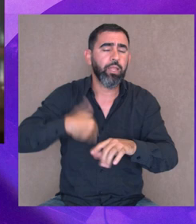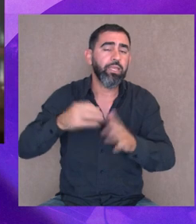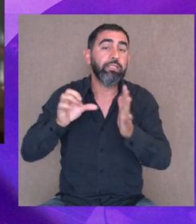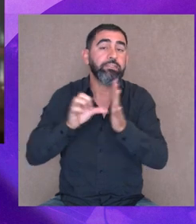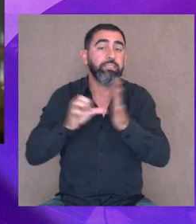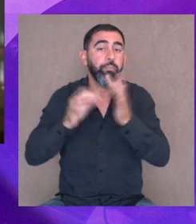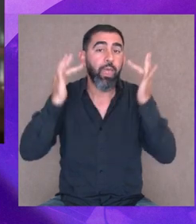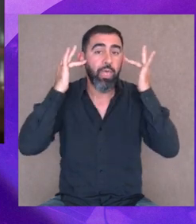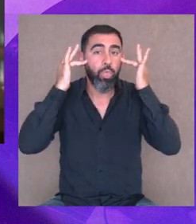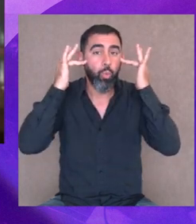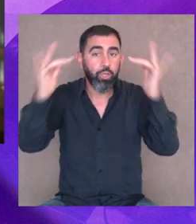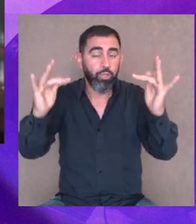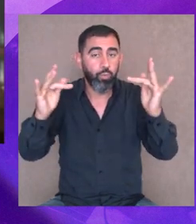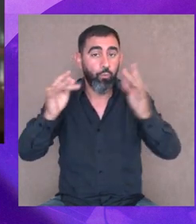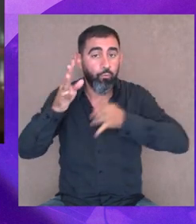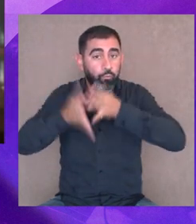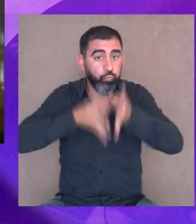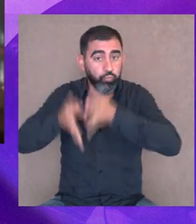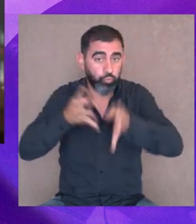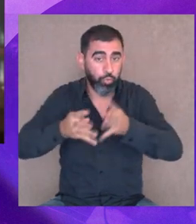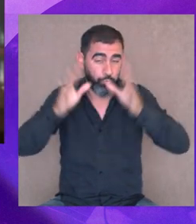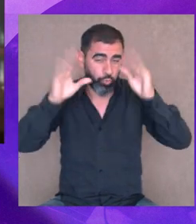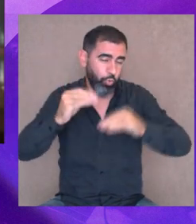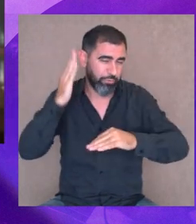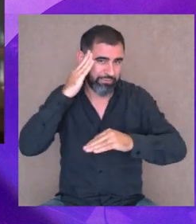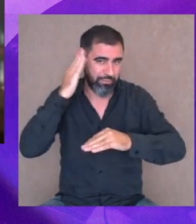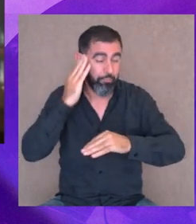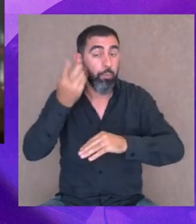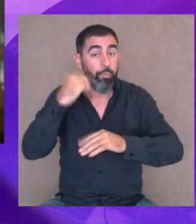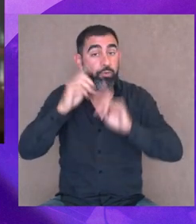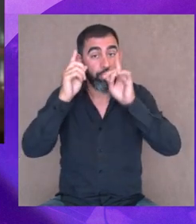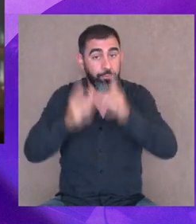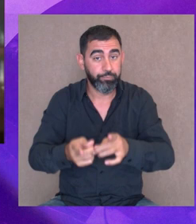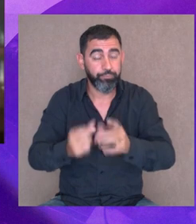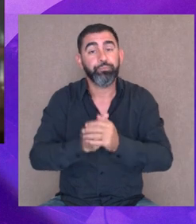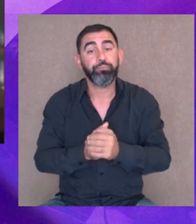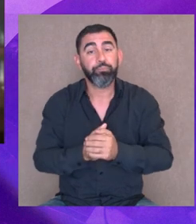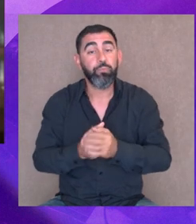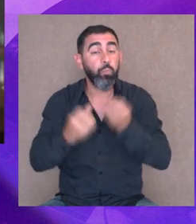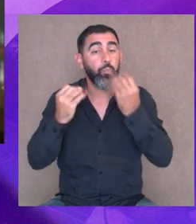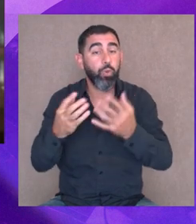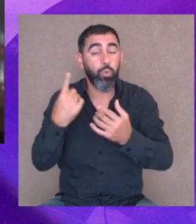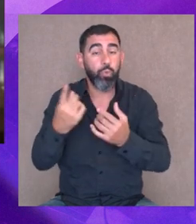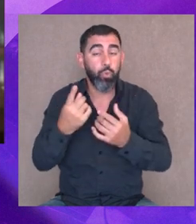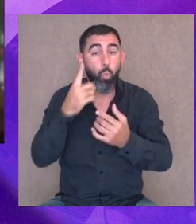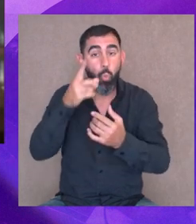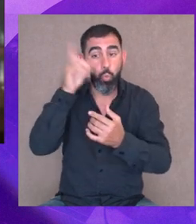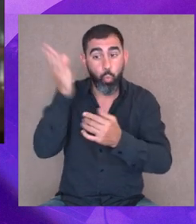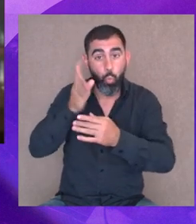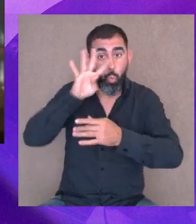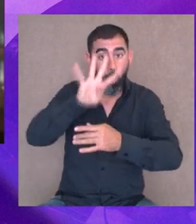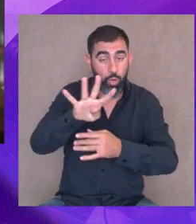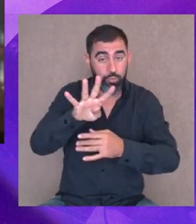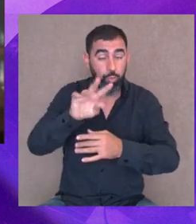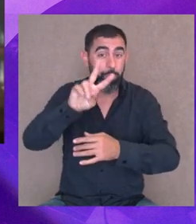el sistema educativo funcionando. Sí, claro. Por todo lo que ya sabemos. supuesto. Pero además, porque una cuarta